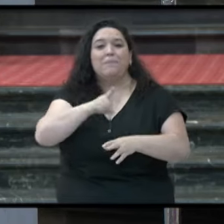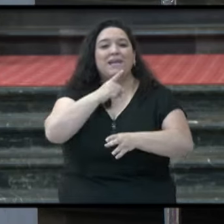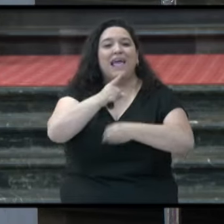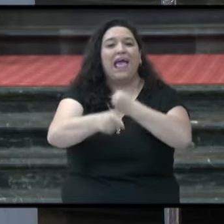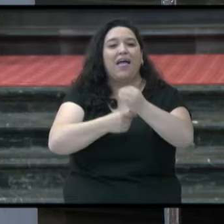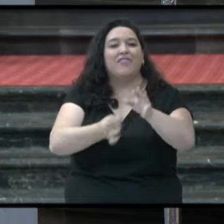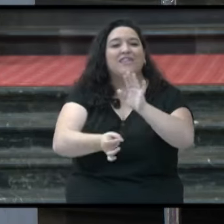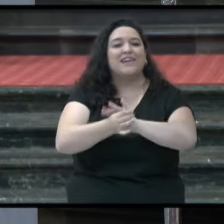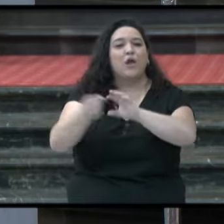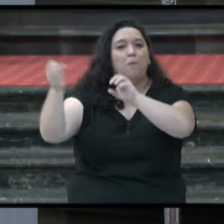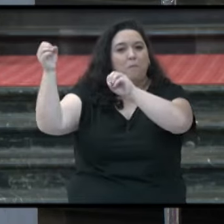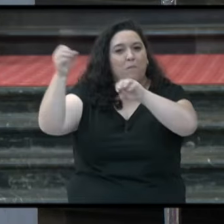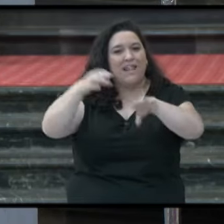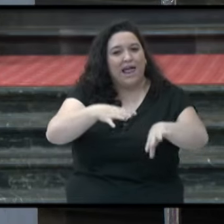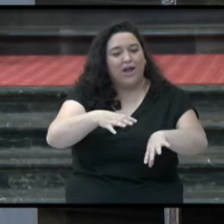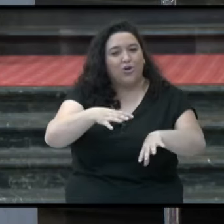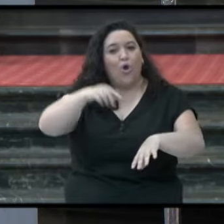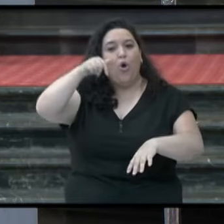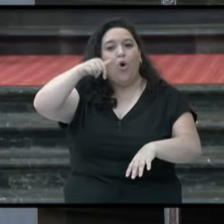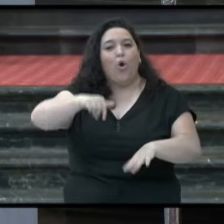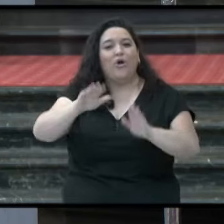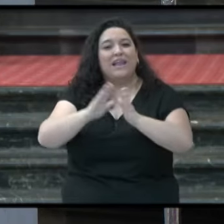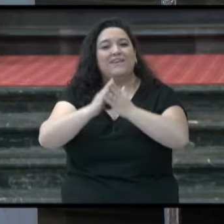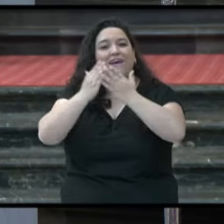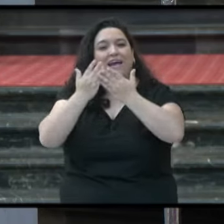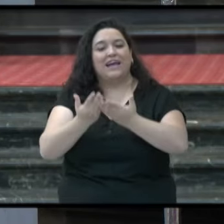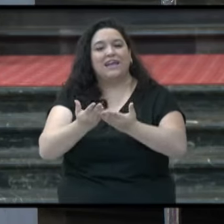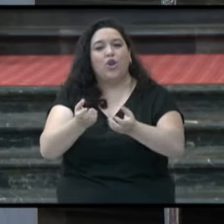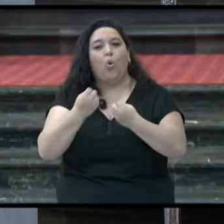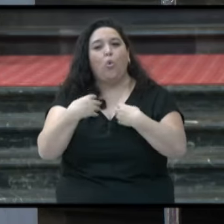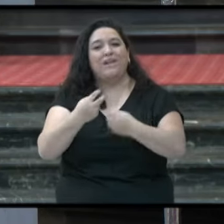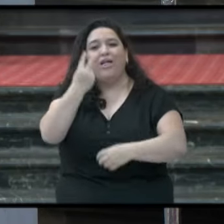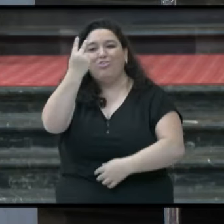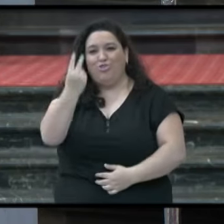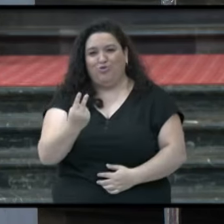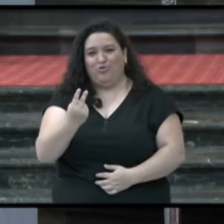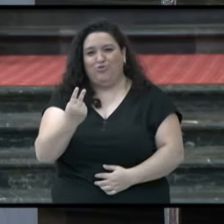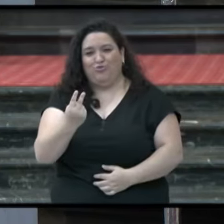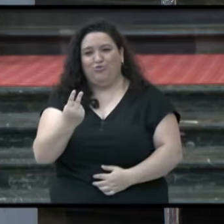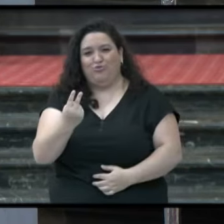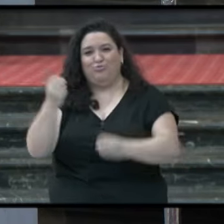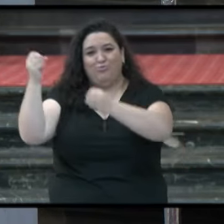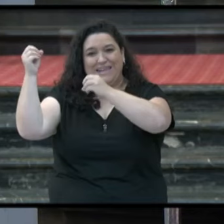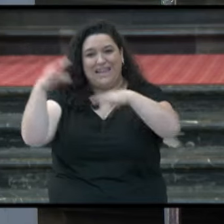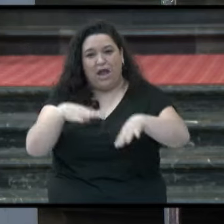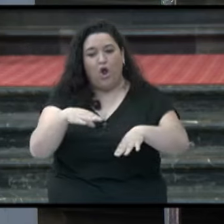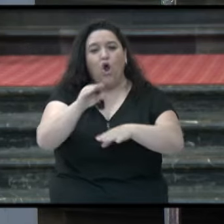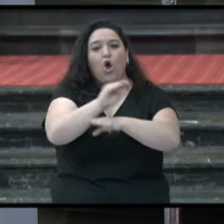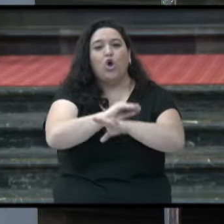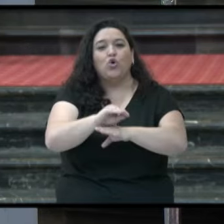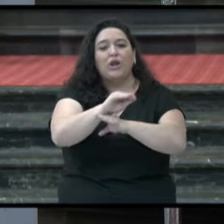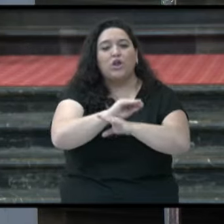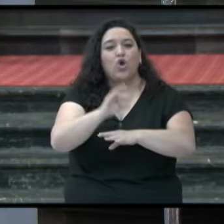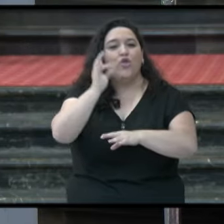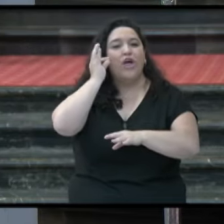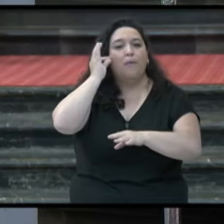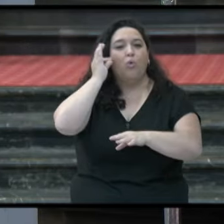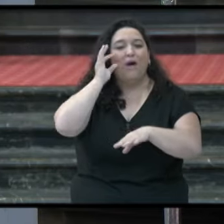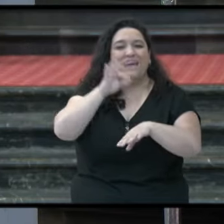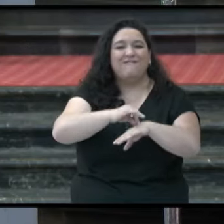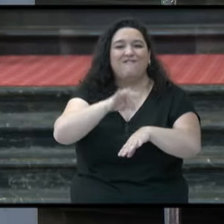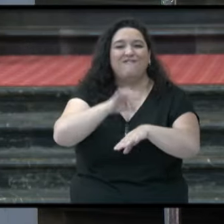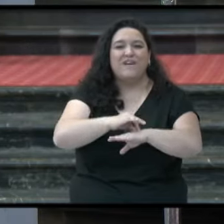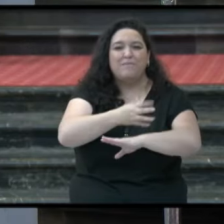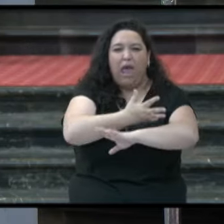Hoy, el Evangelio nos cuenta dos. La curación de aquella mujer que sufría